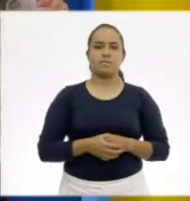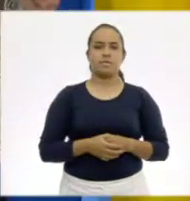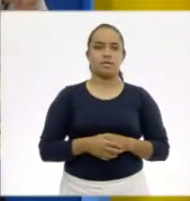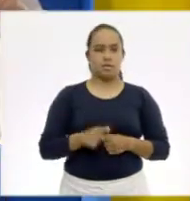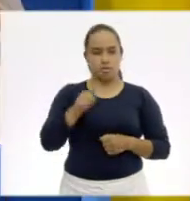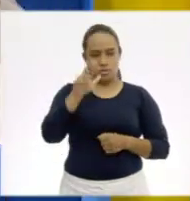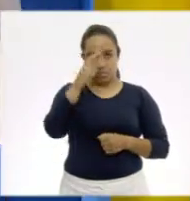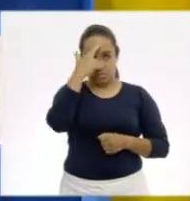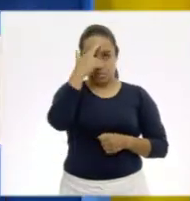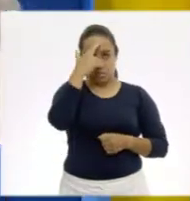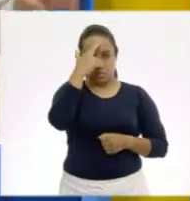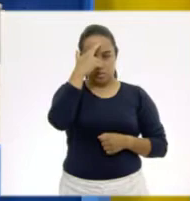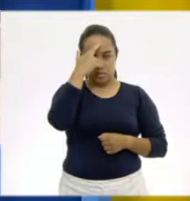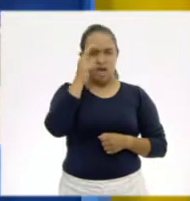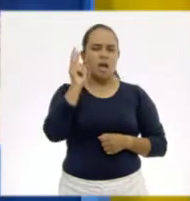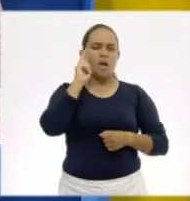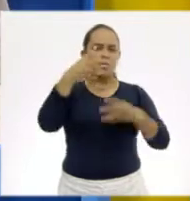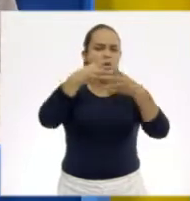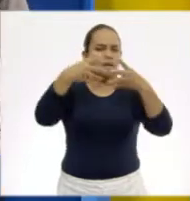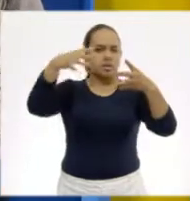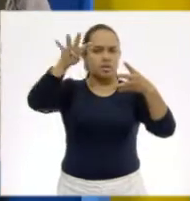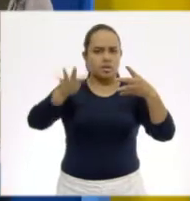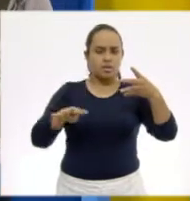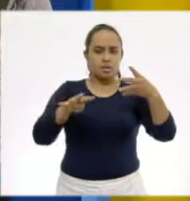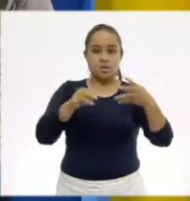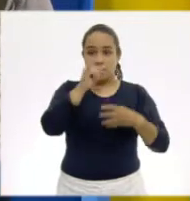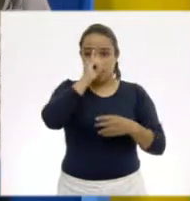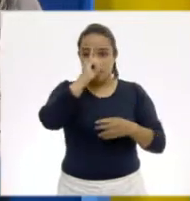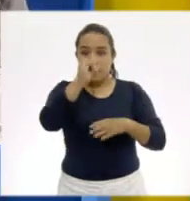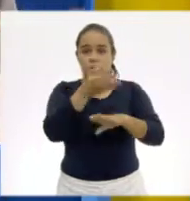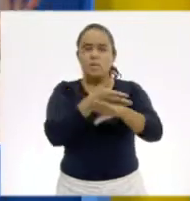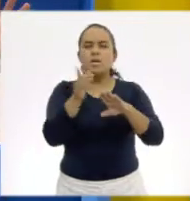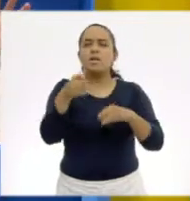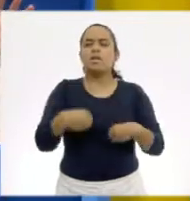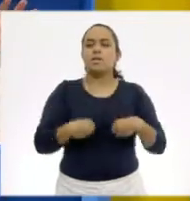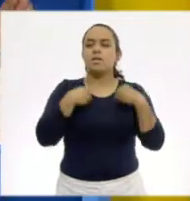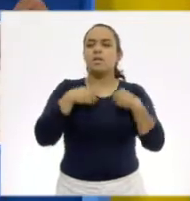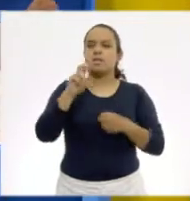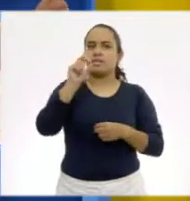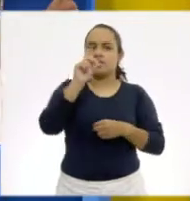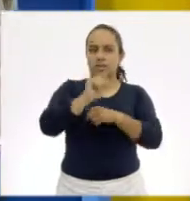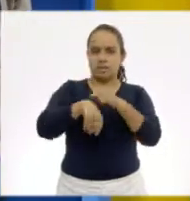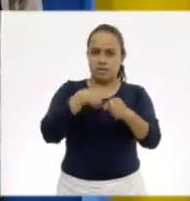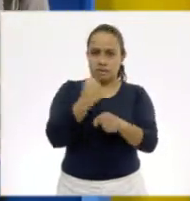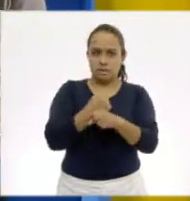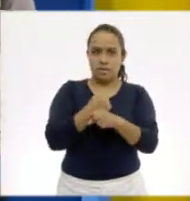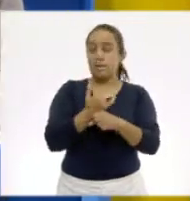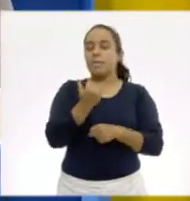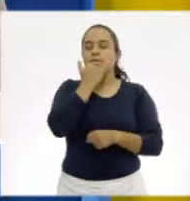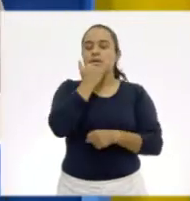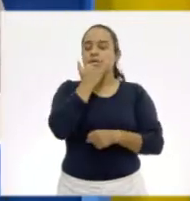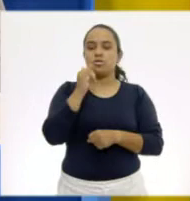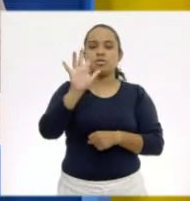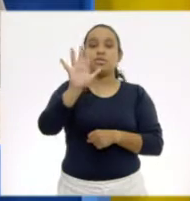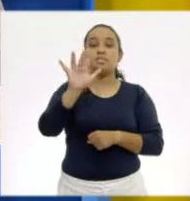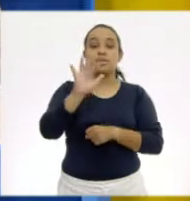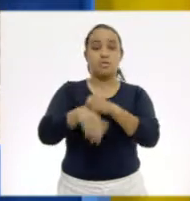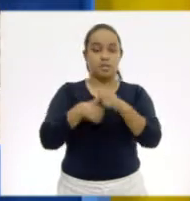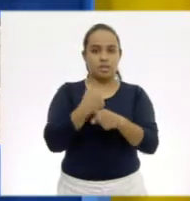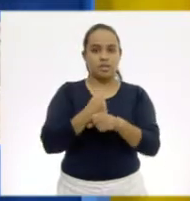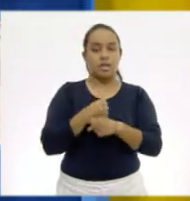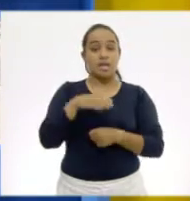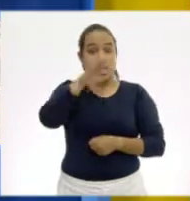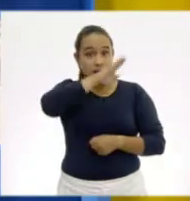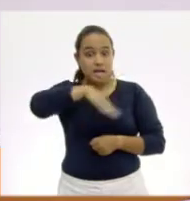a ver, recordemos el rinoceronte. Observa bien la tabla. El rinoceronte blanco vivía 30 años. No es cierto, 50 años. 50. El